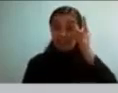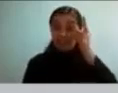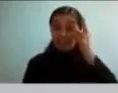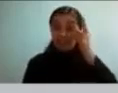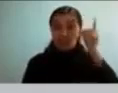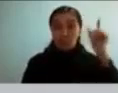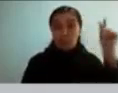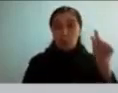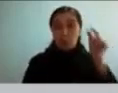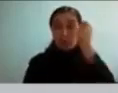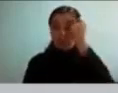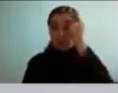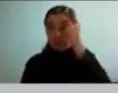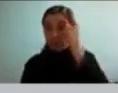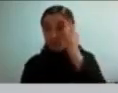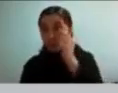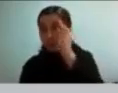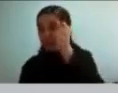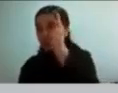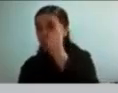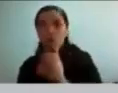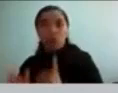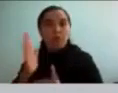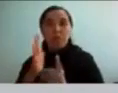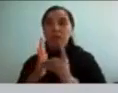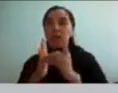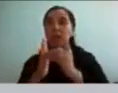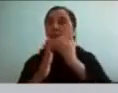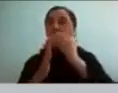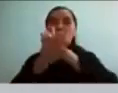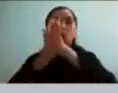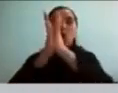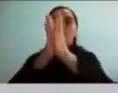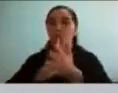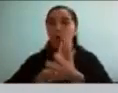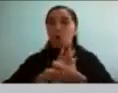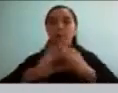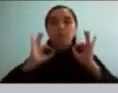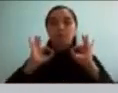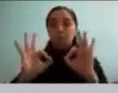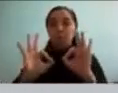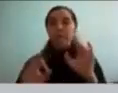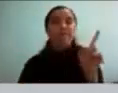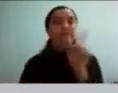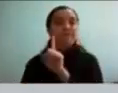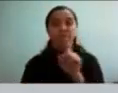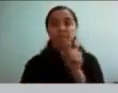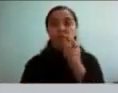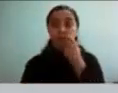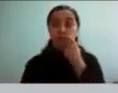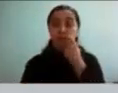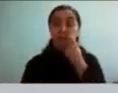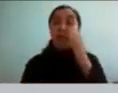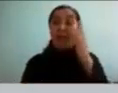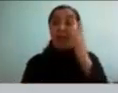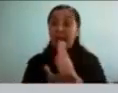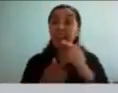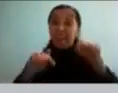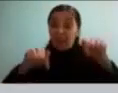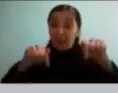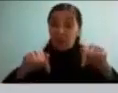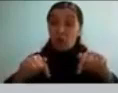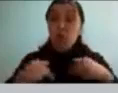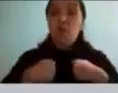desarrolles algo durante harto tiempo personalmente hasta el día de hoy tengo ese problema de que me gusta algo pero me